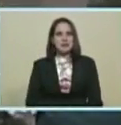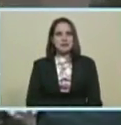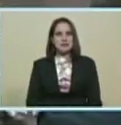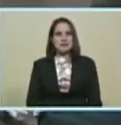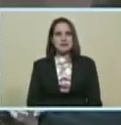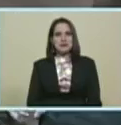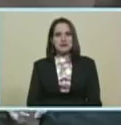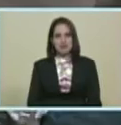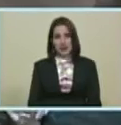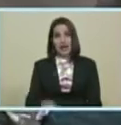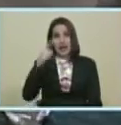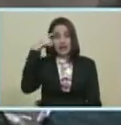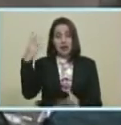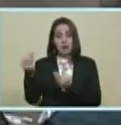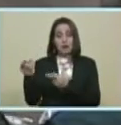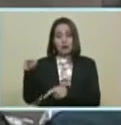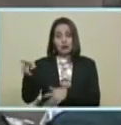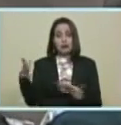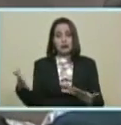Saben mucho